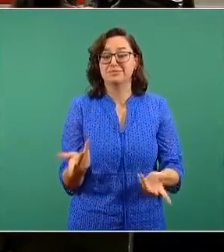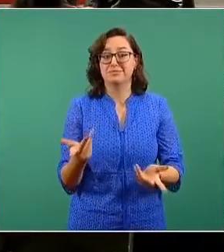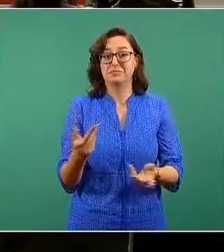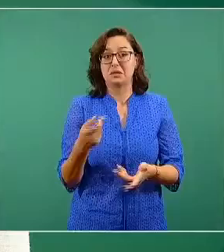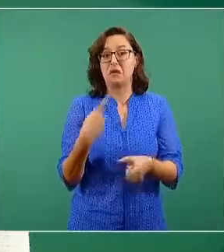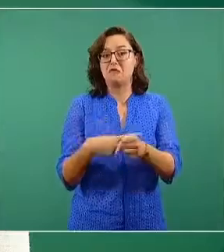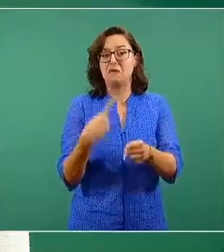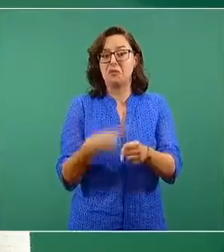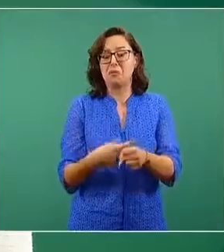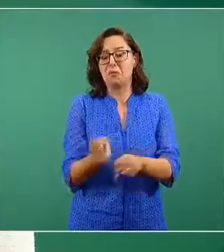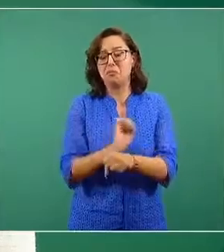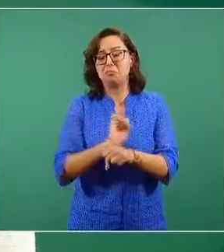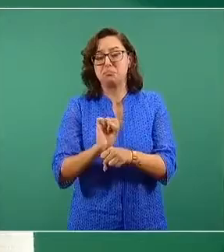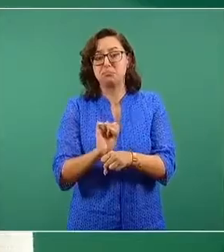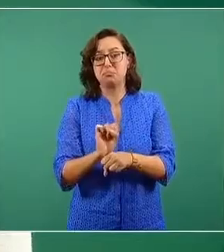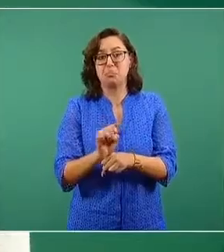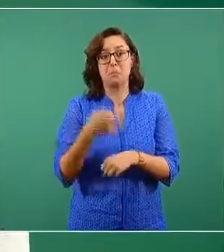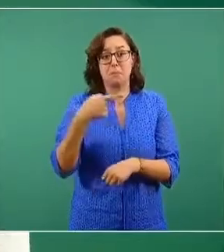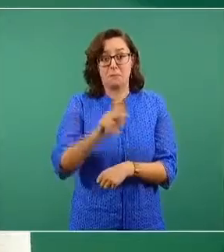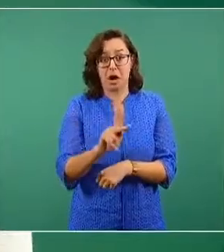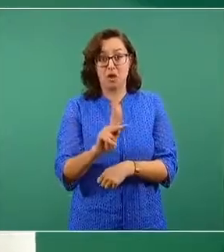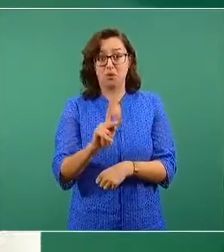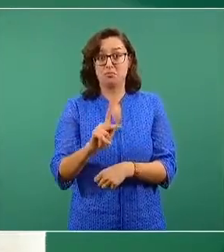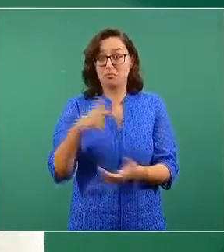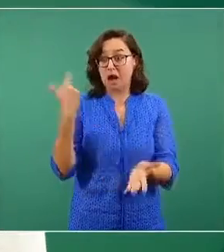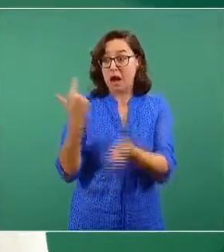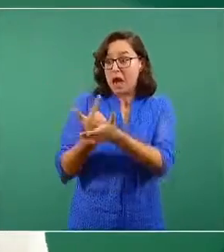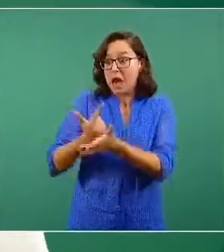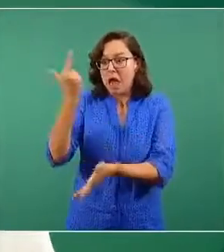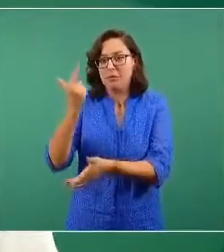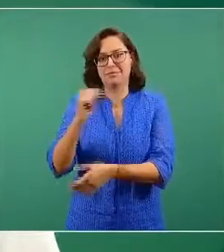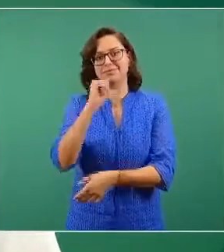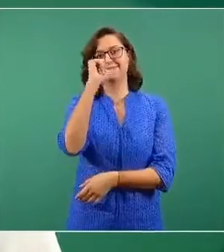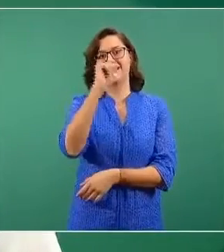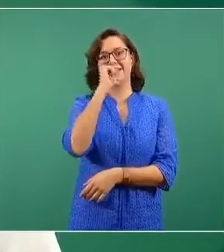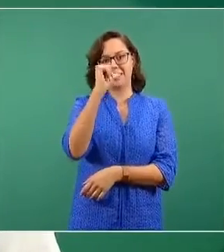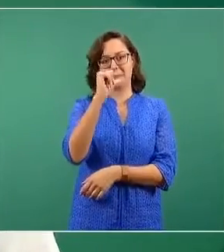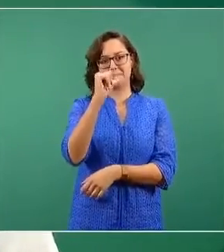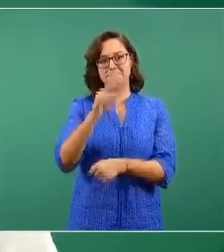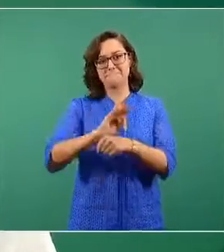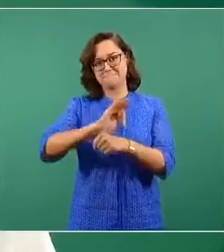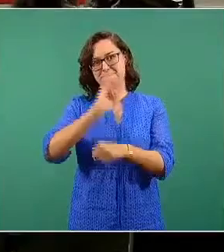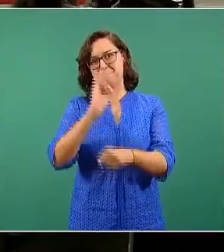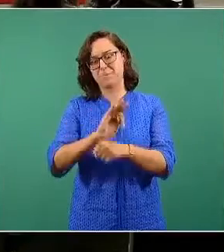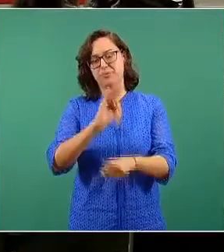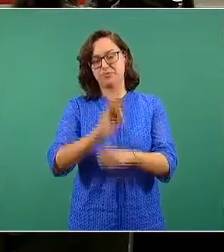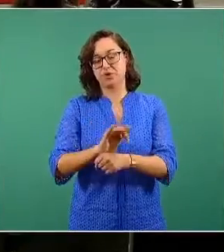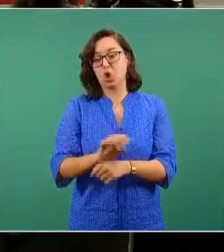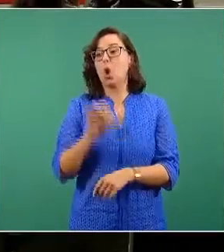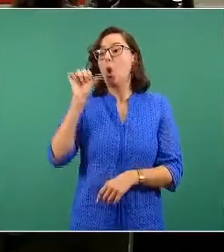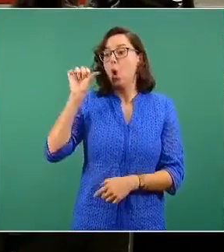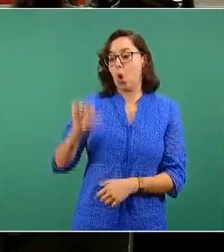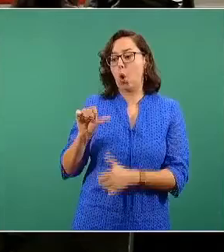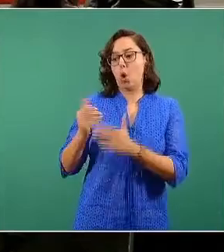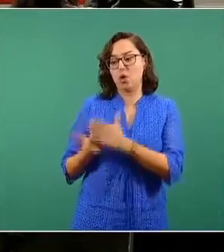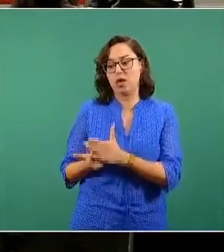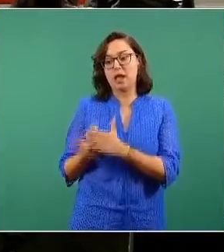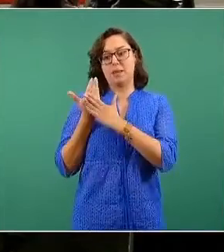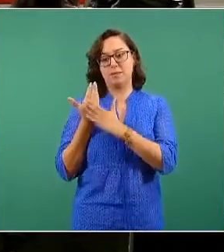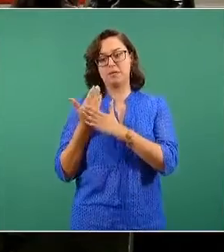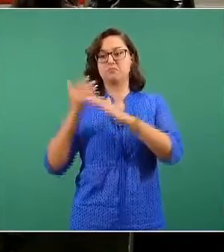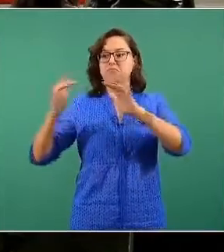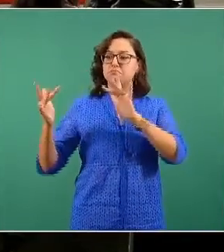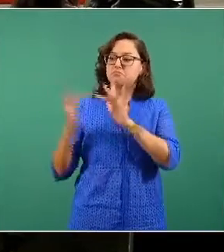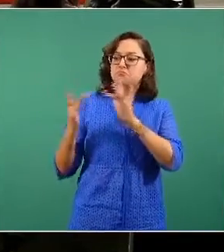necesariamente le protege de presentar una enfermedad leve. Por cierto, esta mañana intercambiamos mensajes con la ministra de Salud de Argentina,